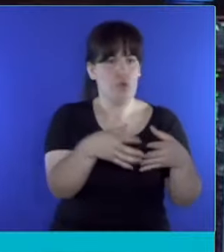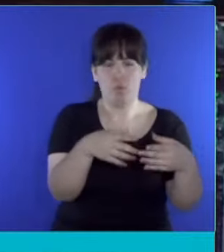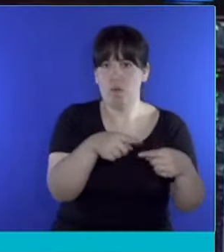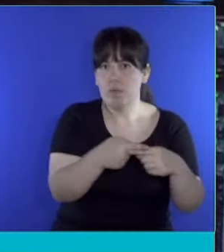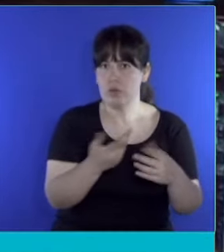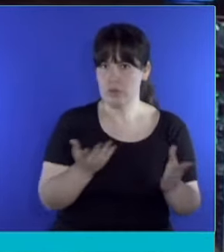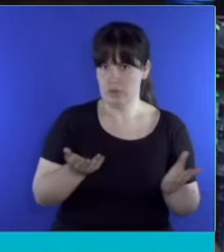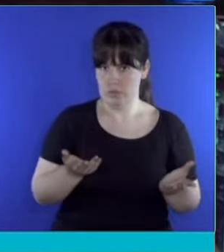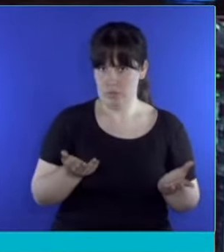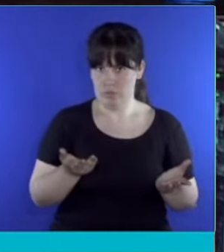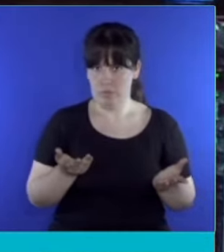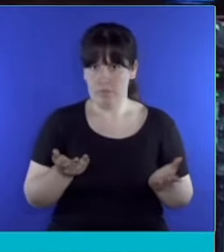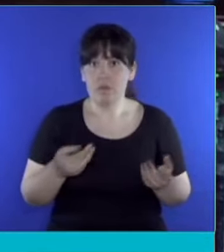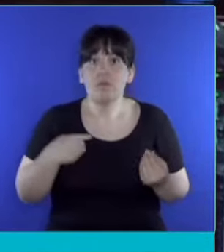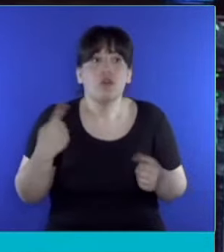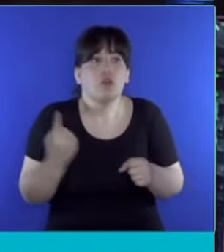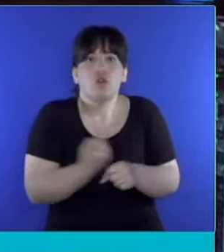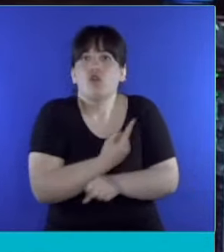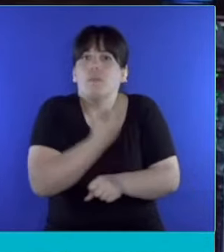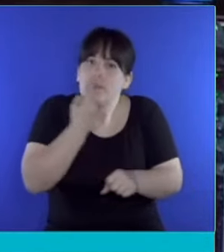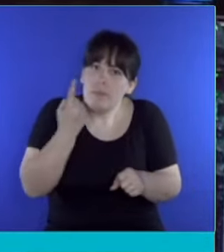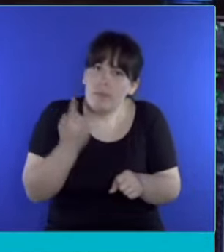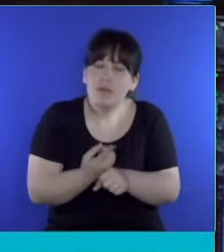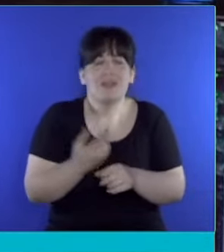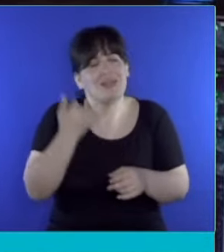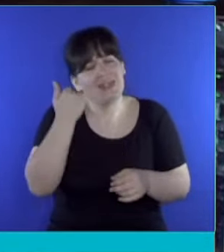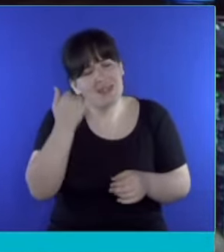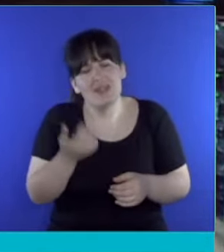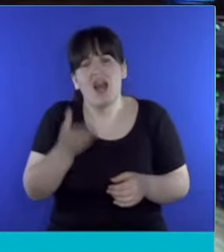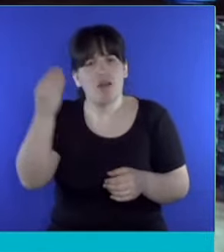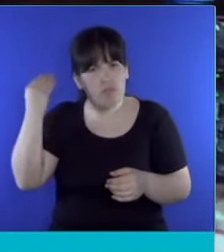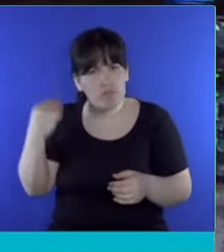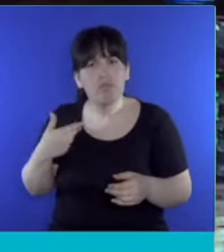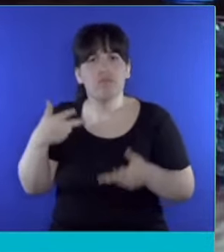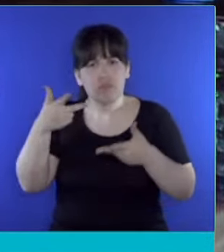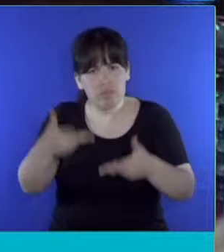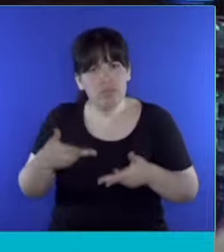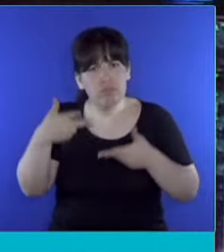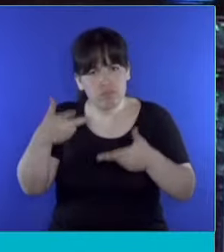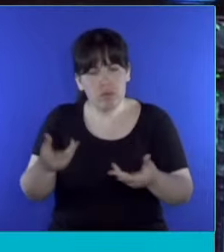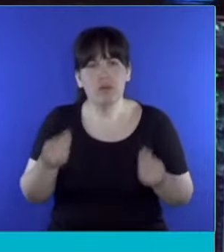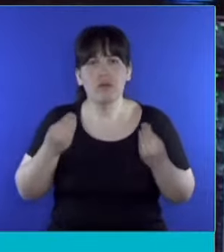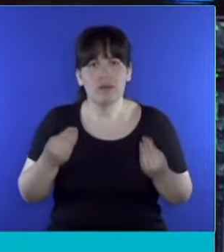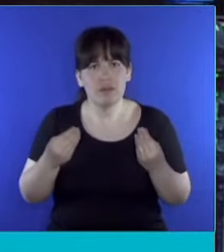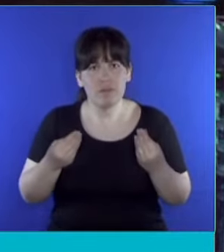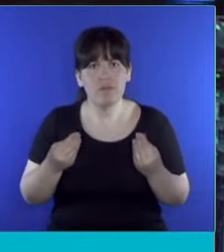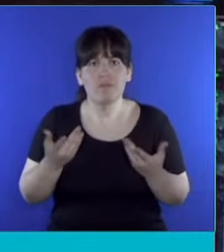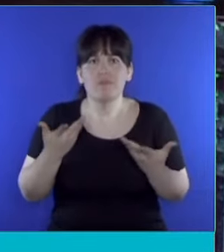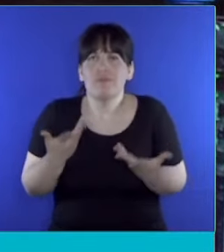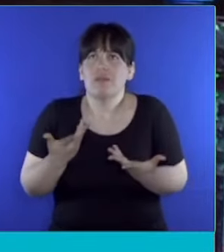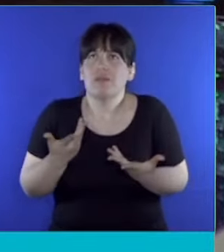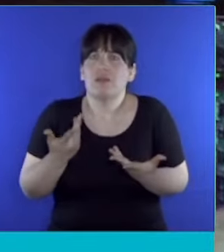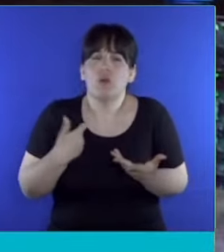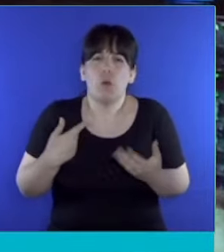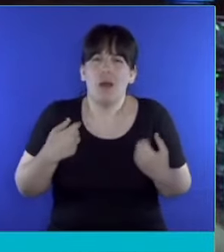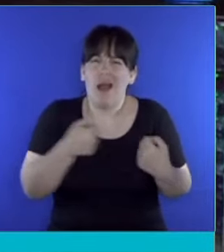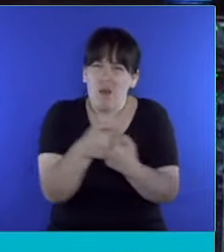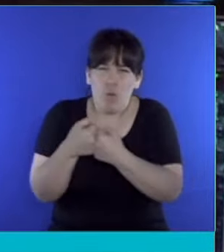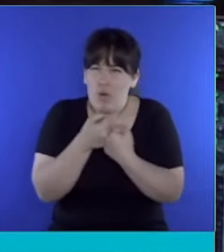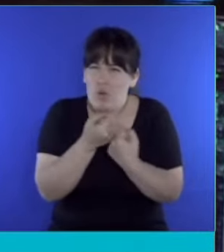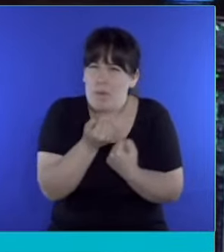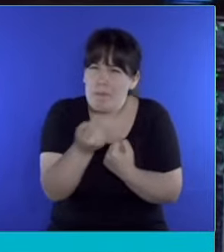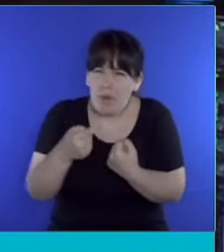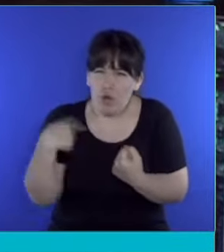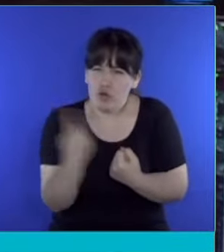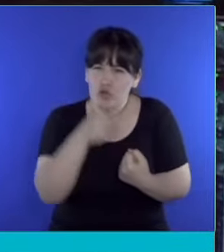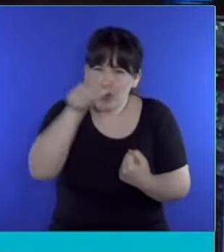político. Pero lo que no podemos romper, Presidente, y ya lo hemos hablado en otras oportunidades, es uno de los pocos pactos que pudimos hacer